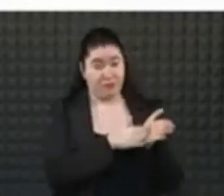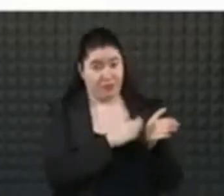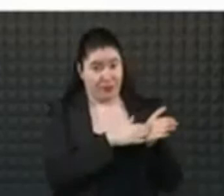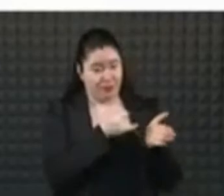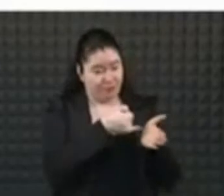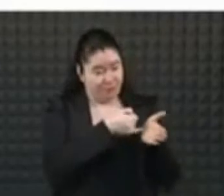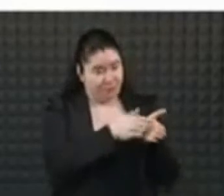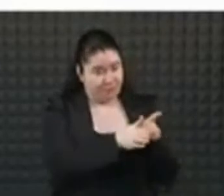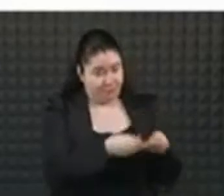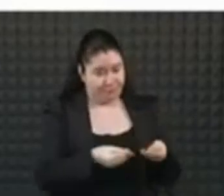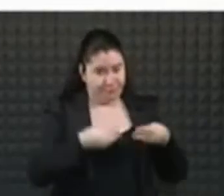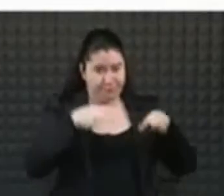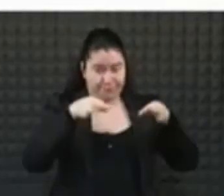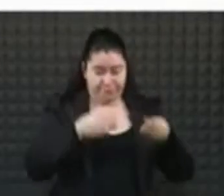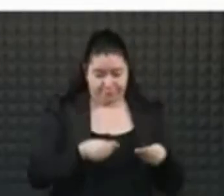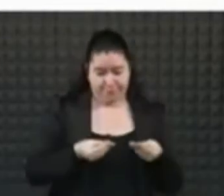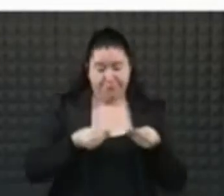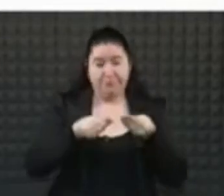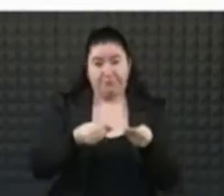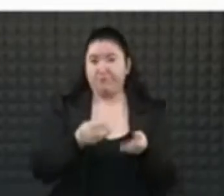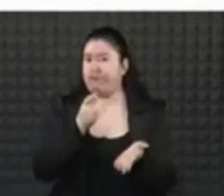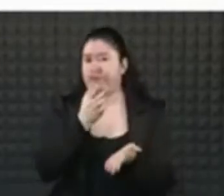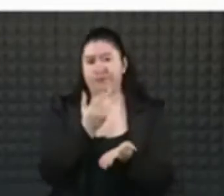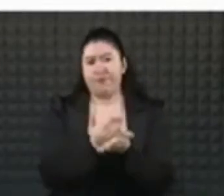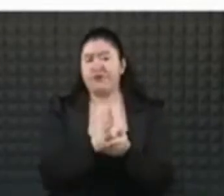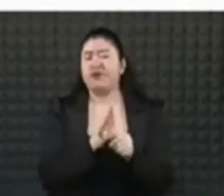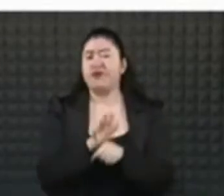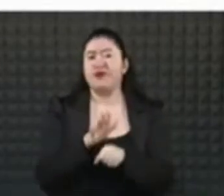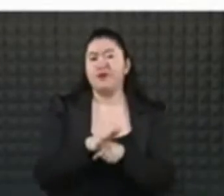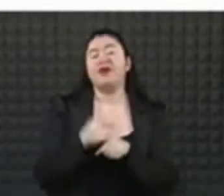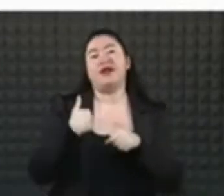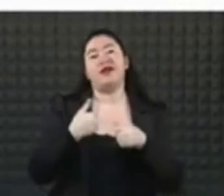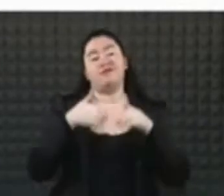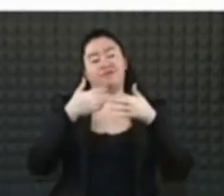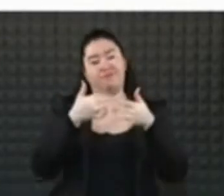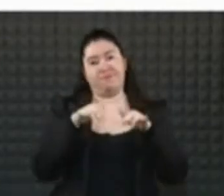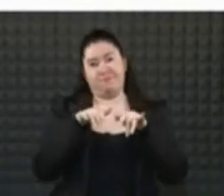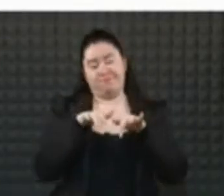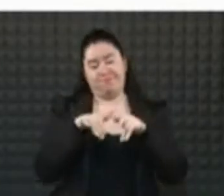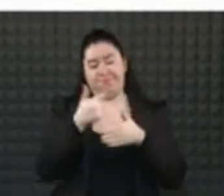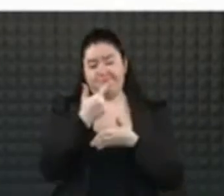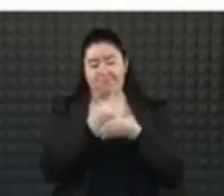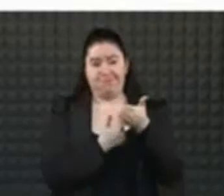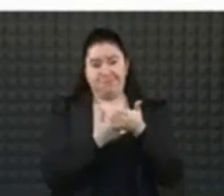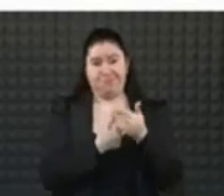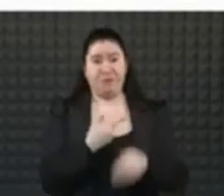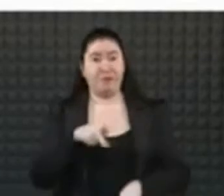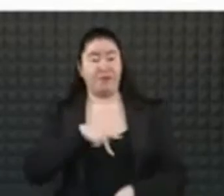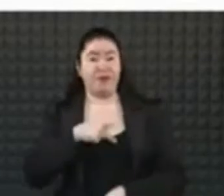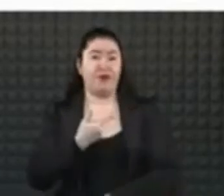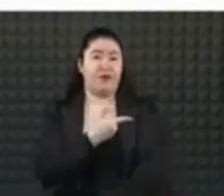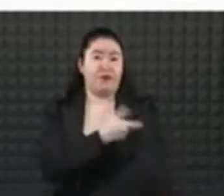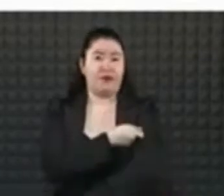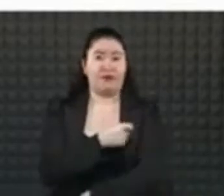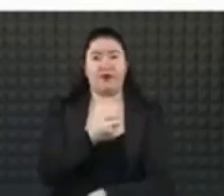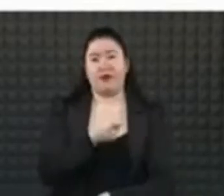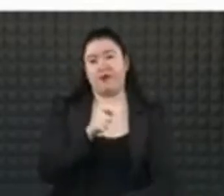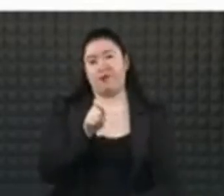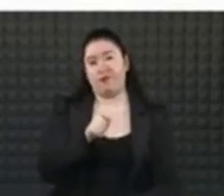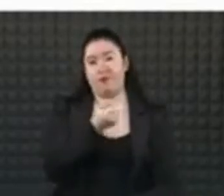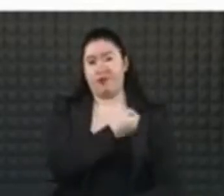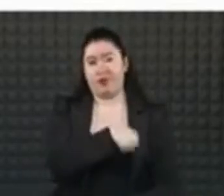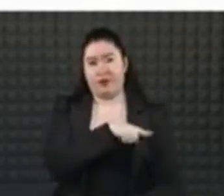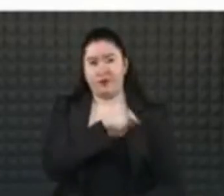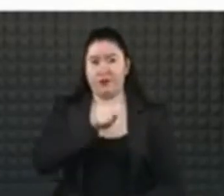vacunación impreso para recibir la vacuna. Lo único que tienen que hacer para obtenerlo es registrarse en mivacuna.salud.gob.mx, descargar